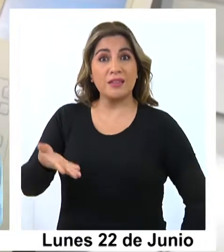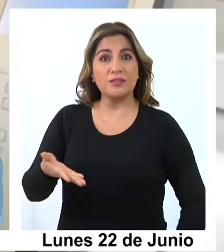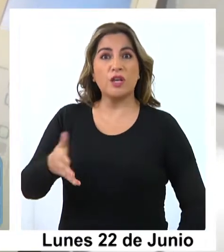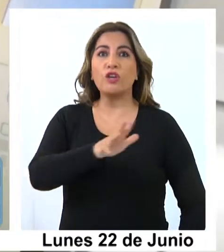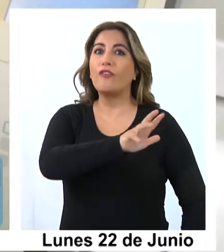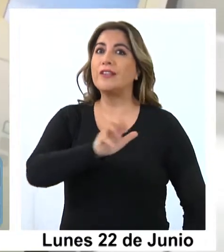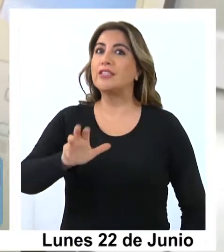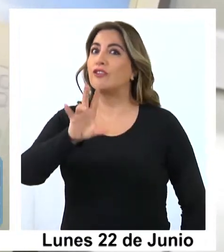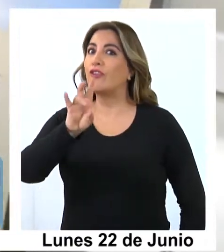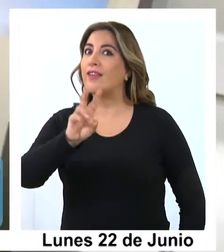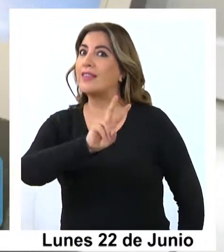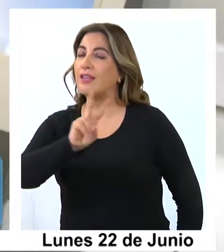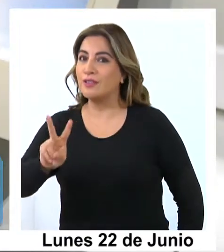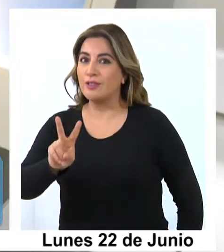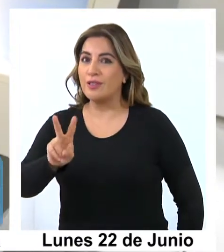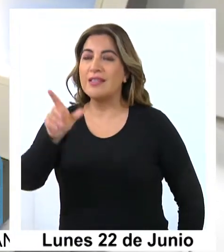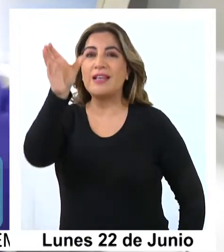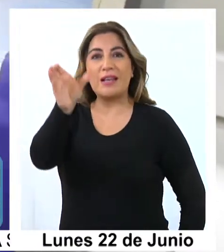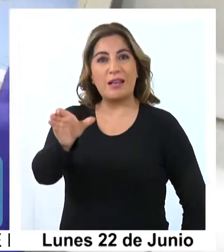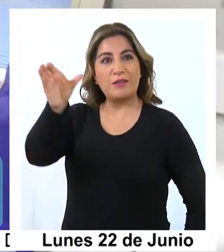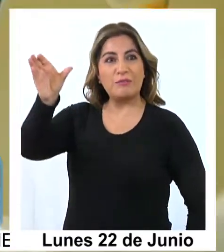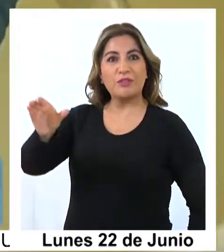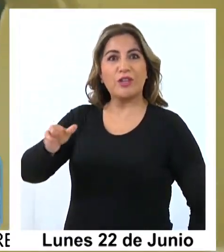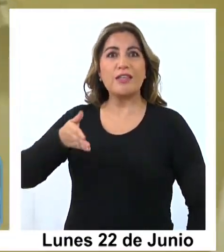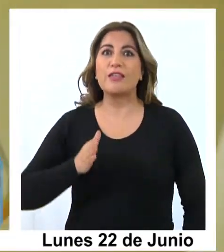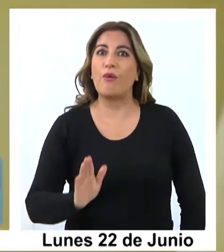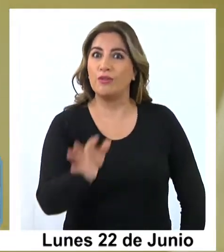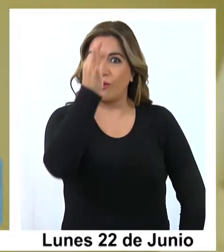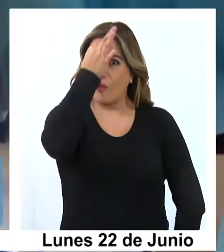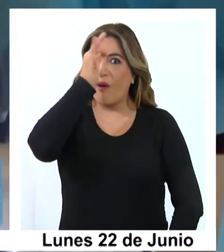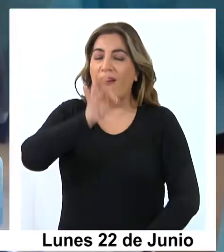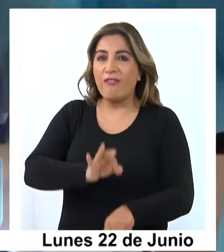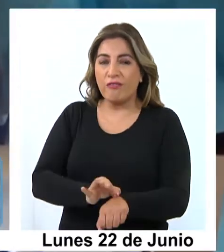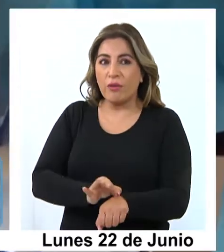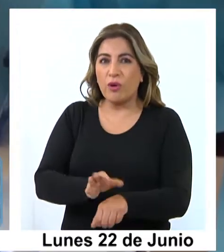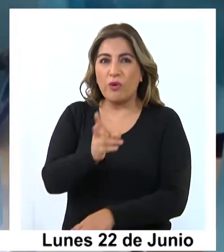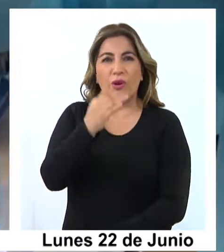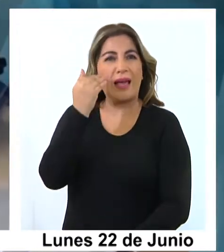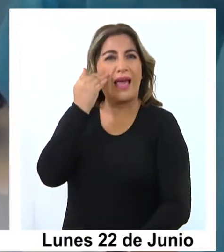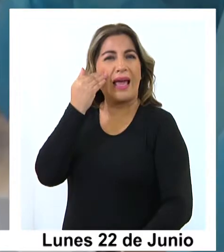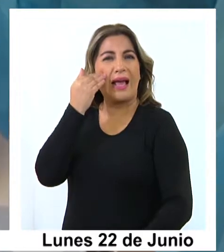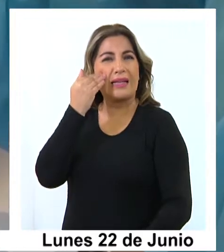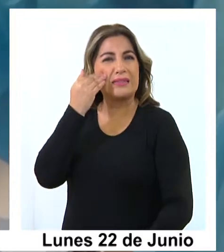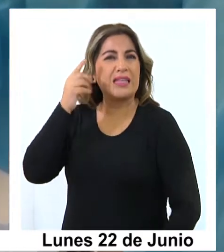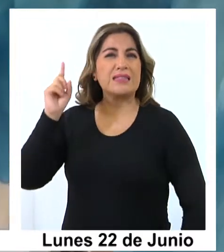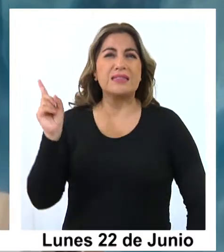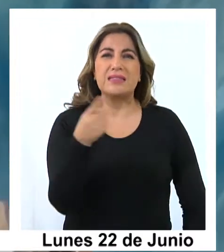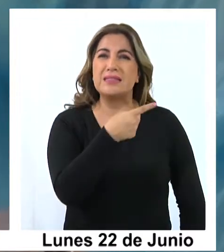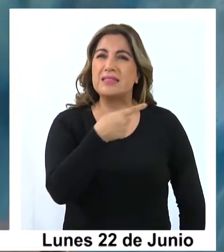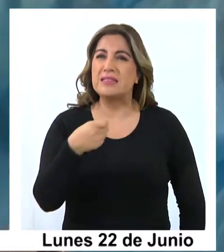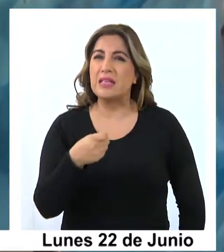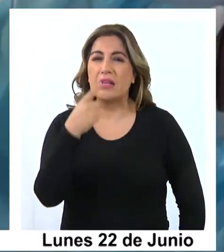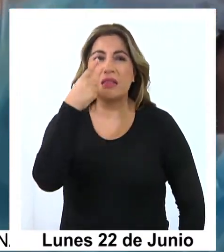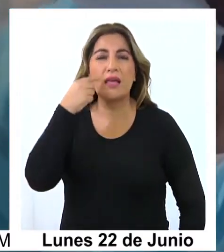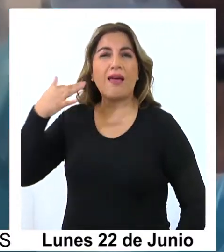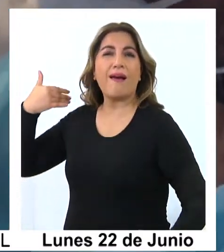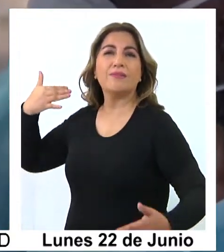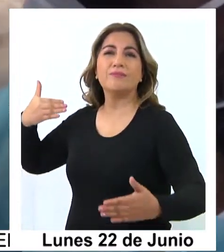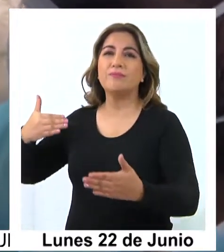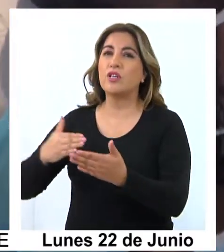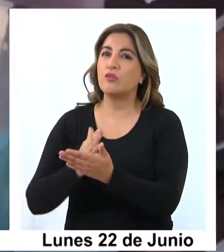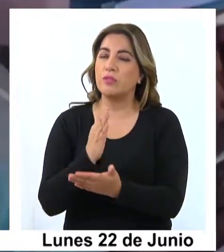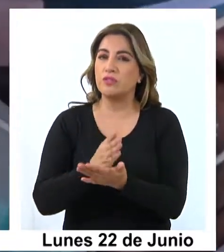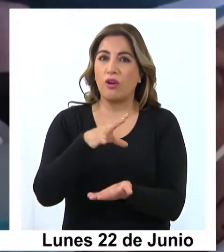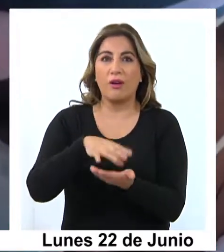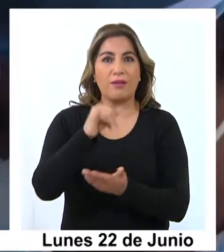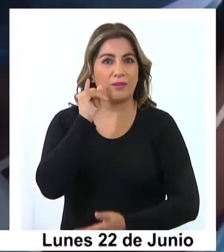992 son los casos activos cuando nos acercamos a los 100 primeros días de la pandemia en la